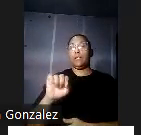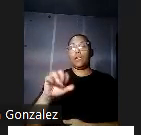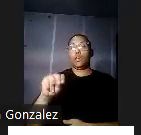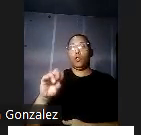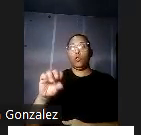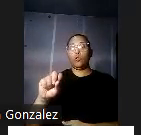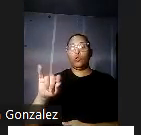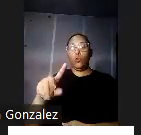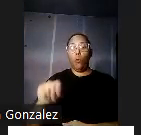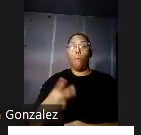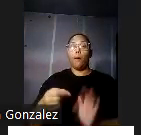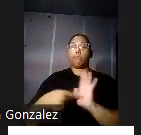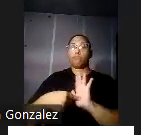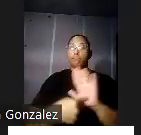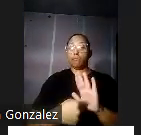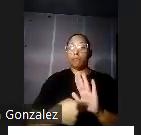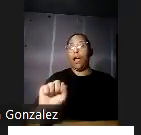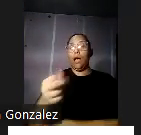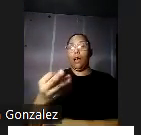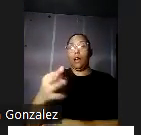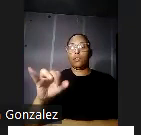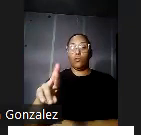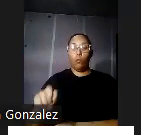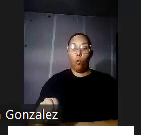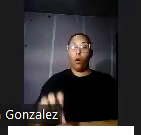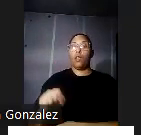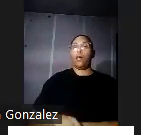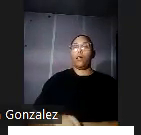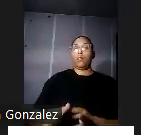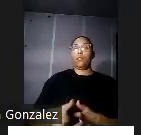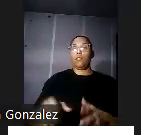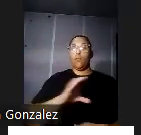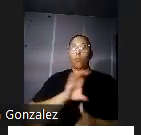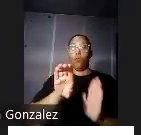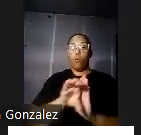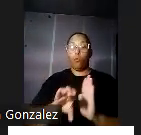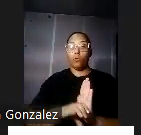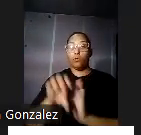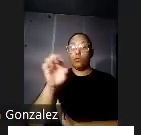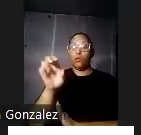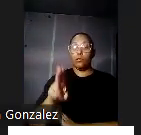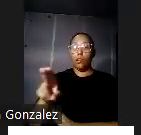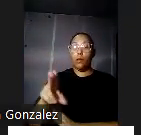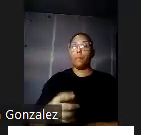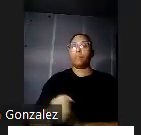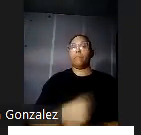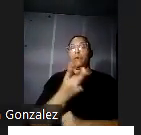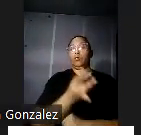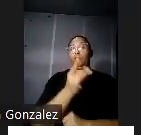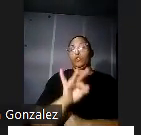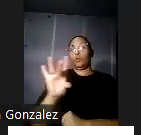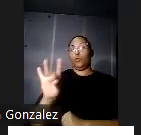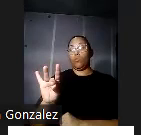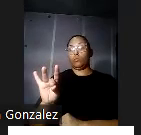más tarde el Congreso de los Estados Unidos publicó el documento número 808 en 1900 que